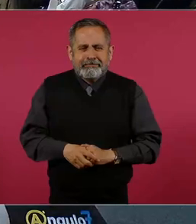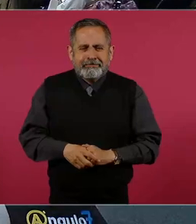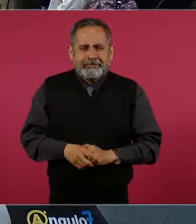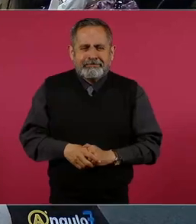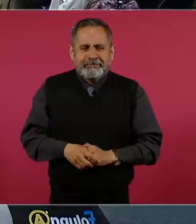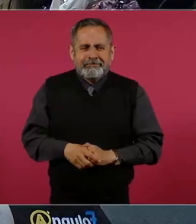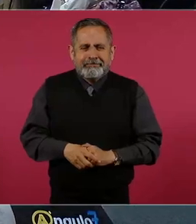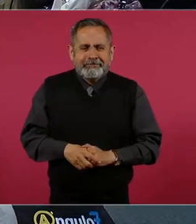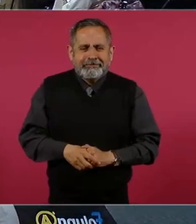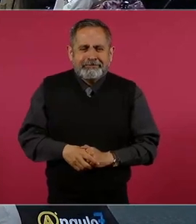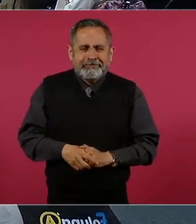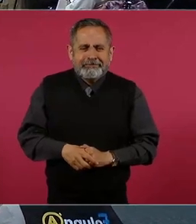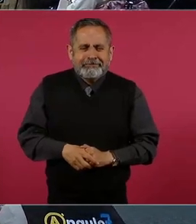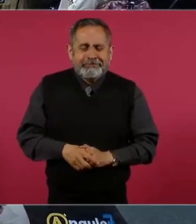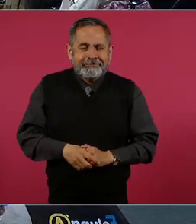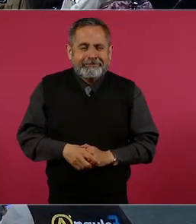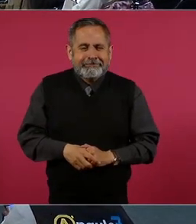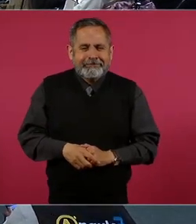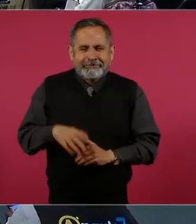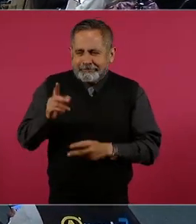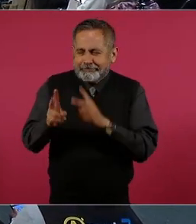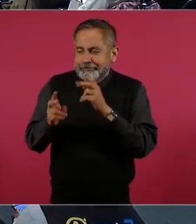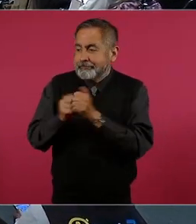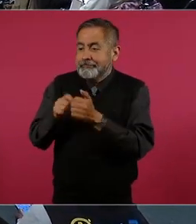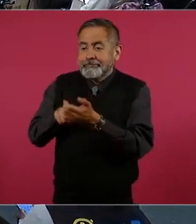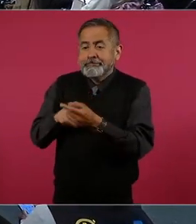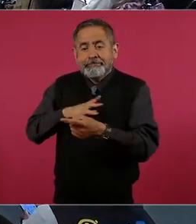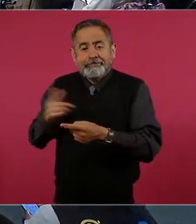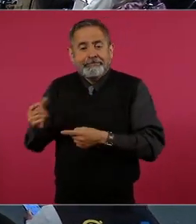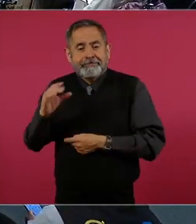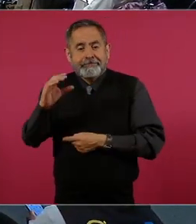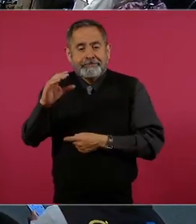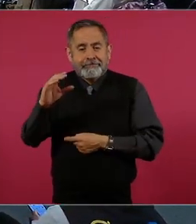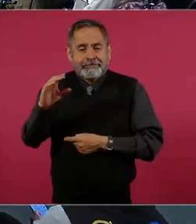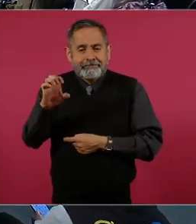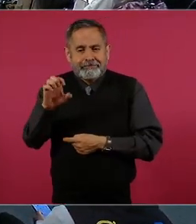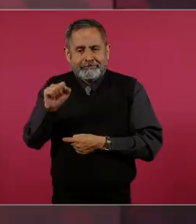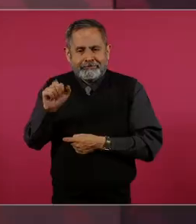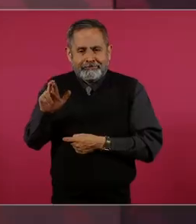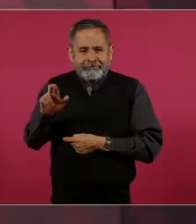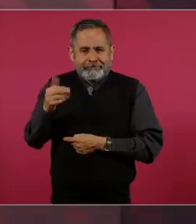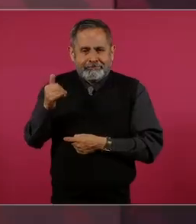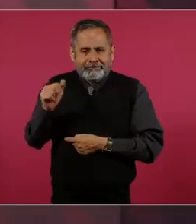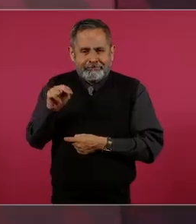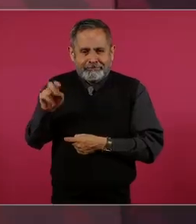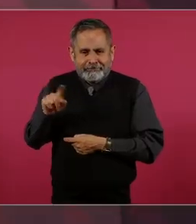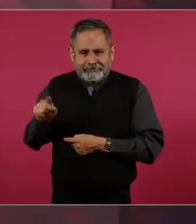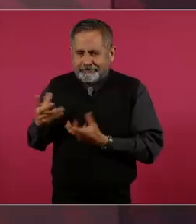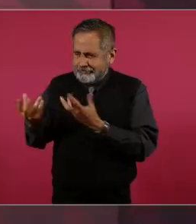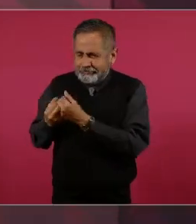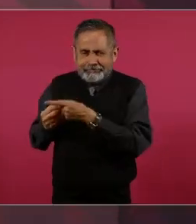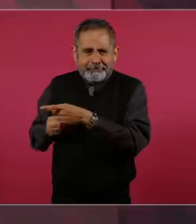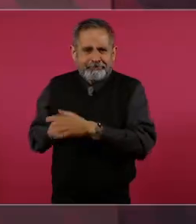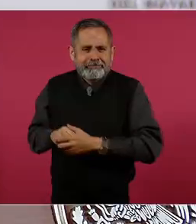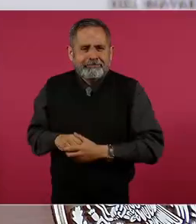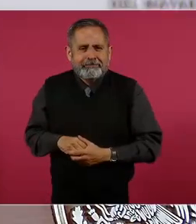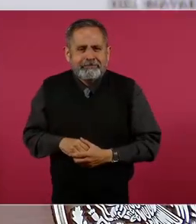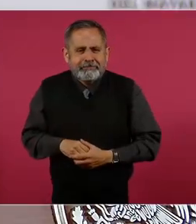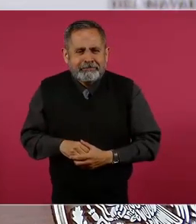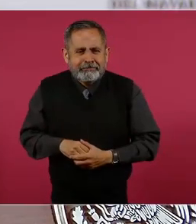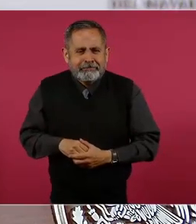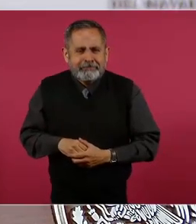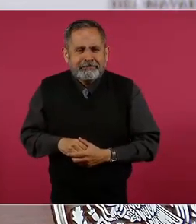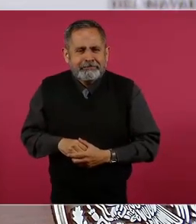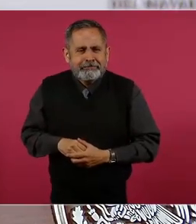Sí, entonces estaba César Yáñez, que andaba conmigo. Y él, igual